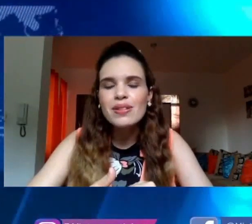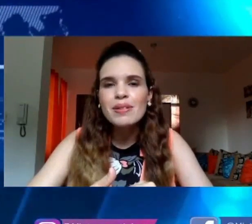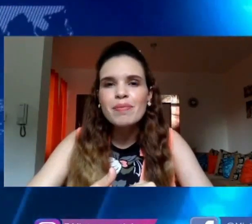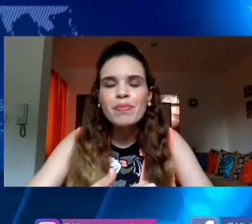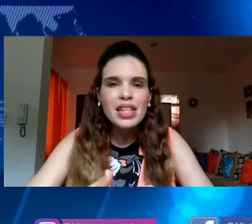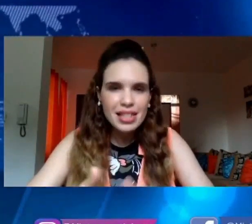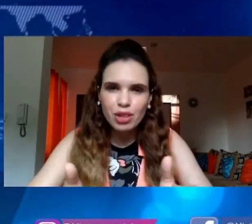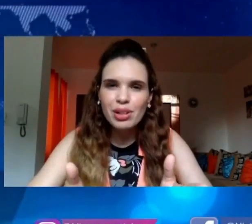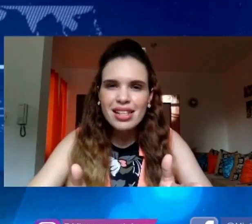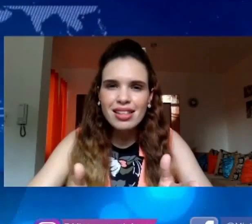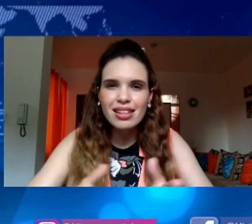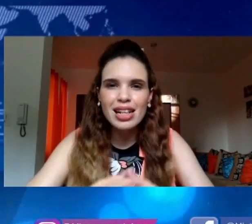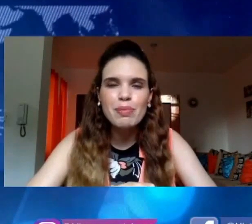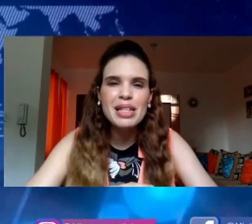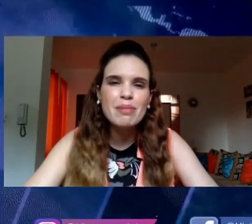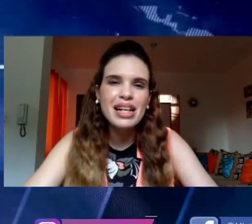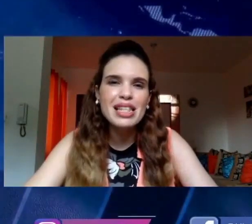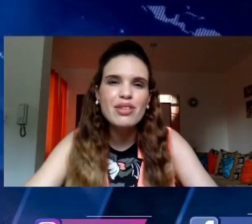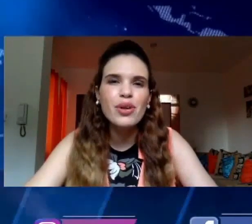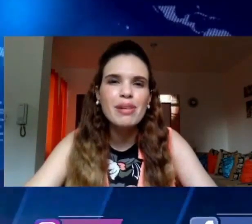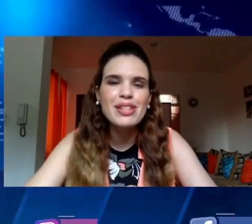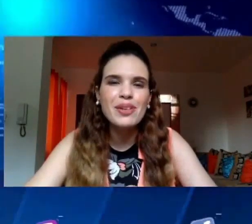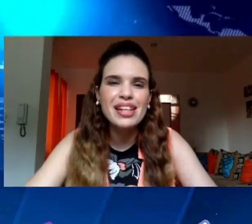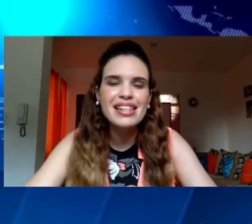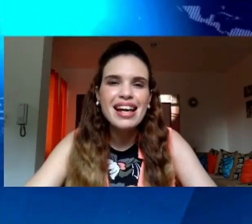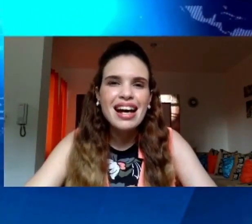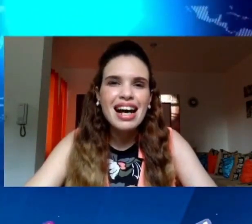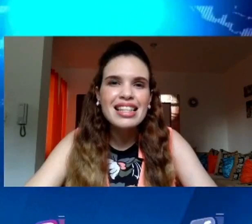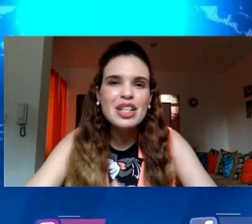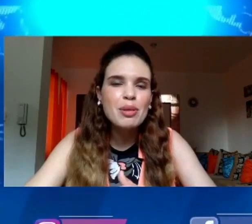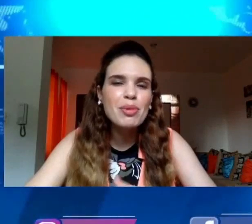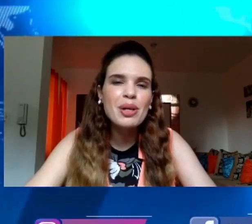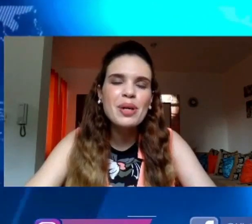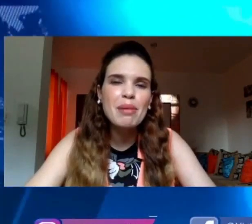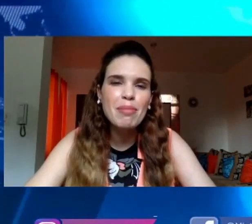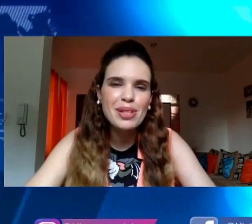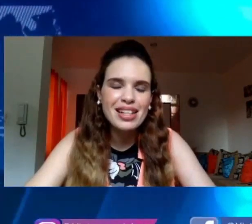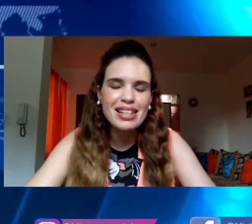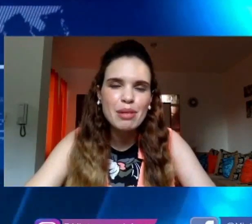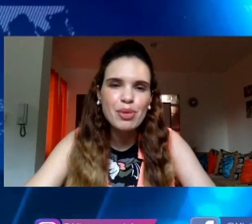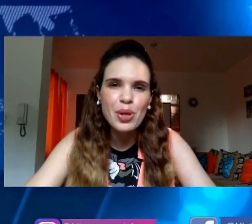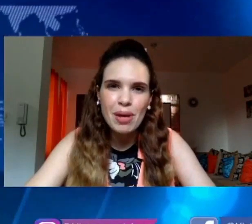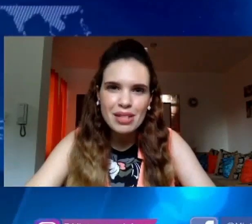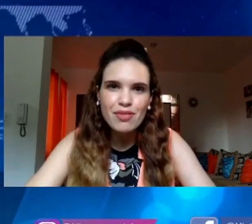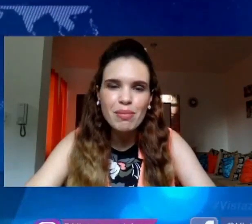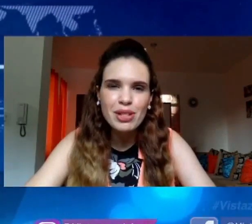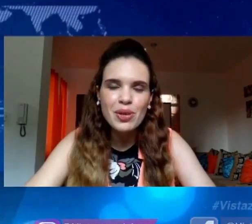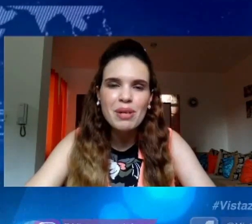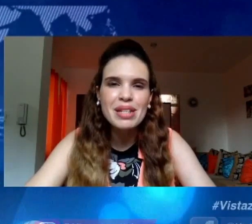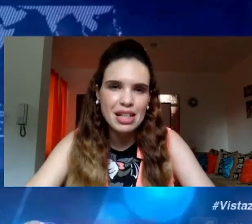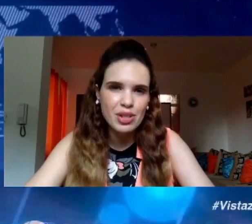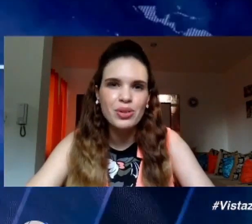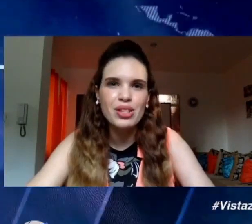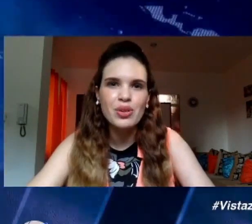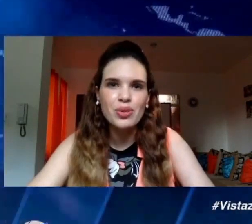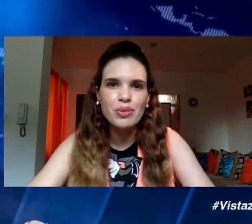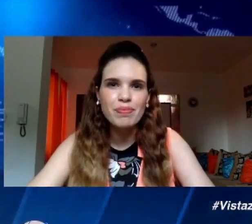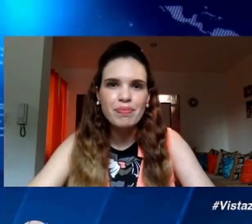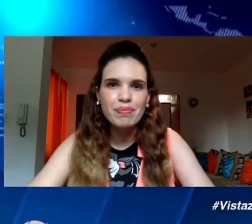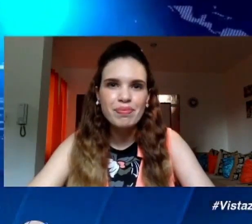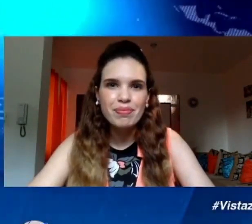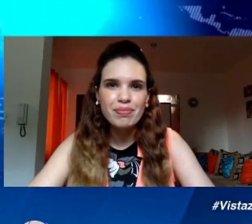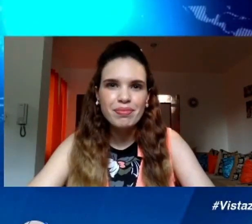los videos y se actualice de las principales informaciones así nos vamos a una pausa regresamos con más información en Vistazo